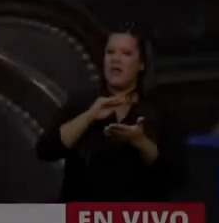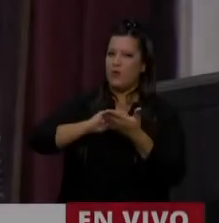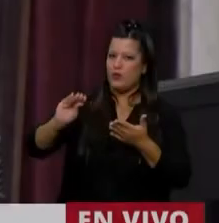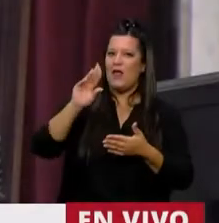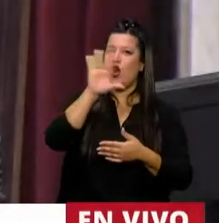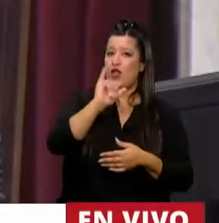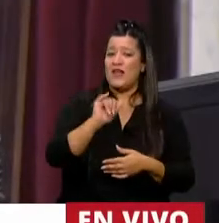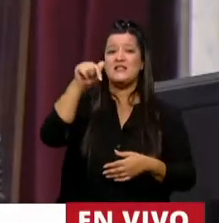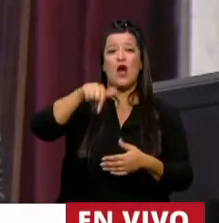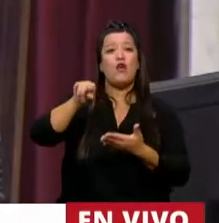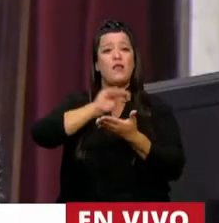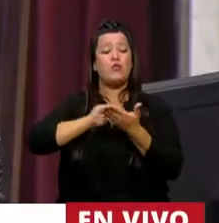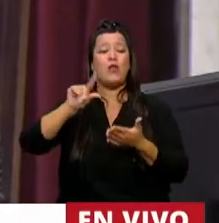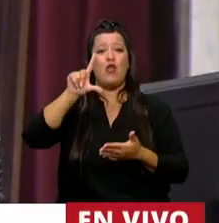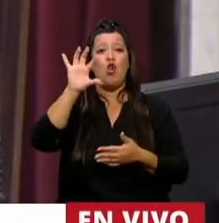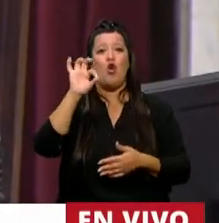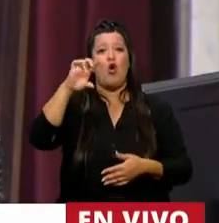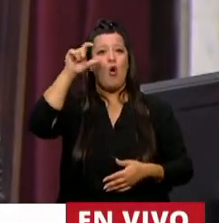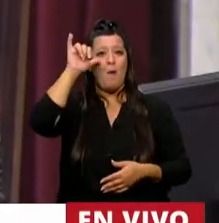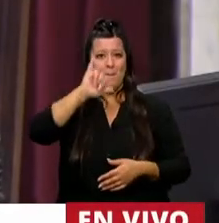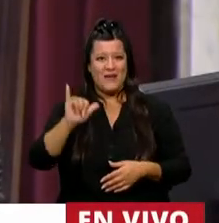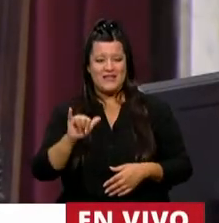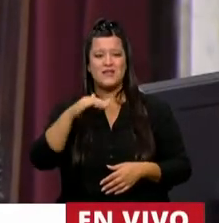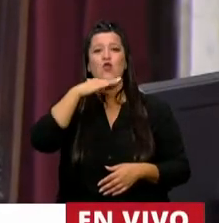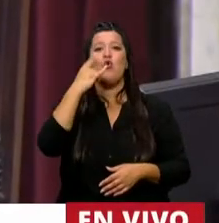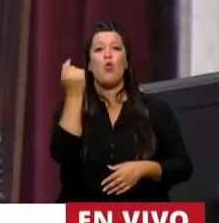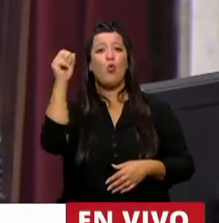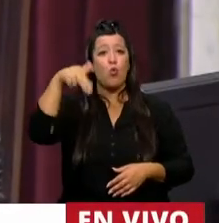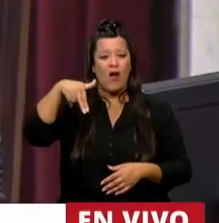En el uso de la palabra al diputado López, Juan Manuel.